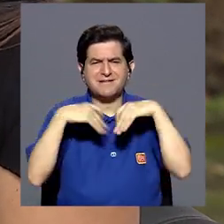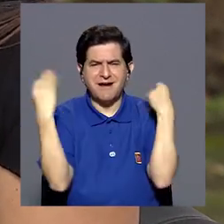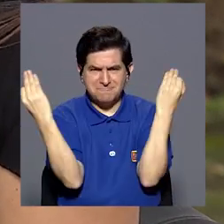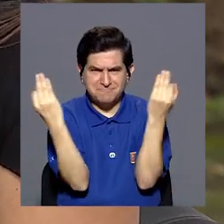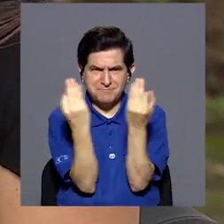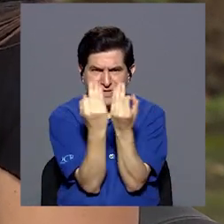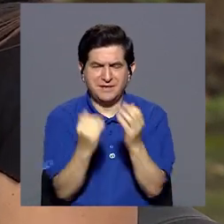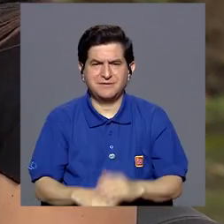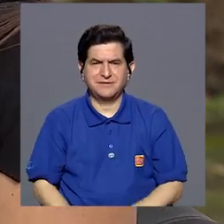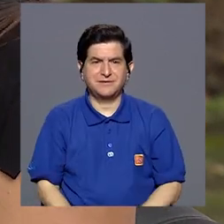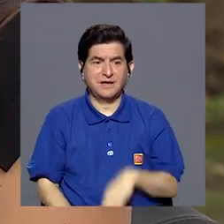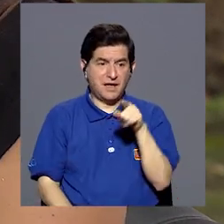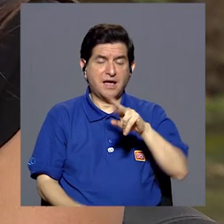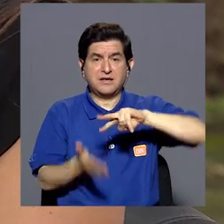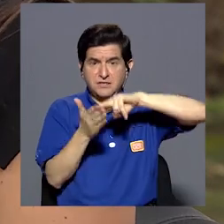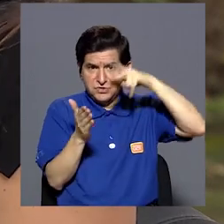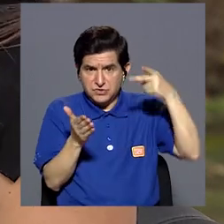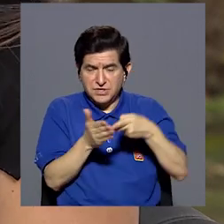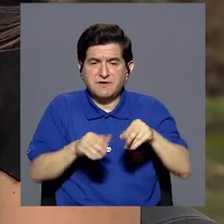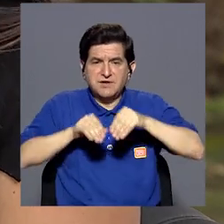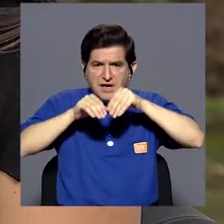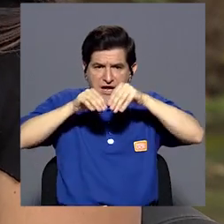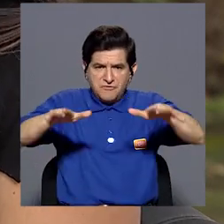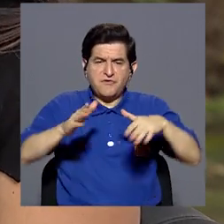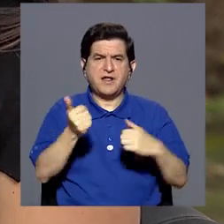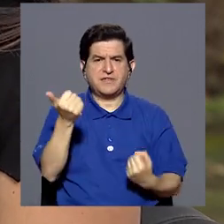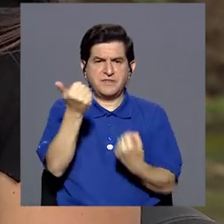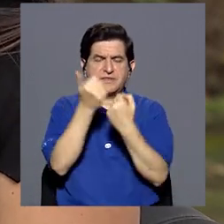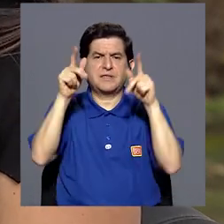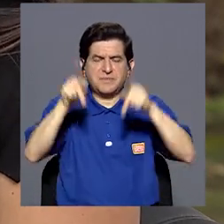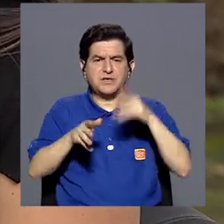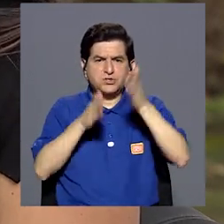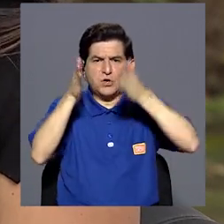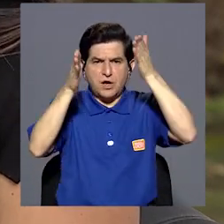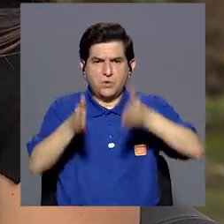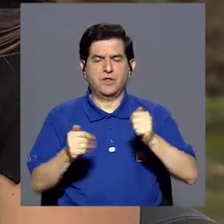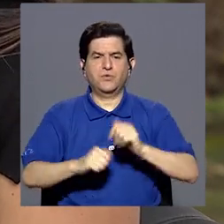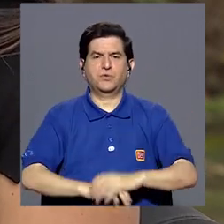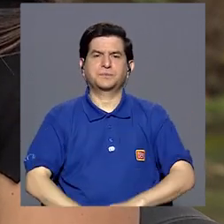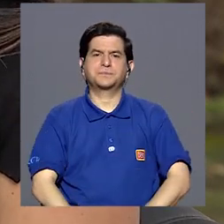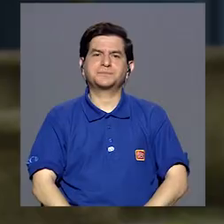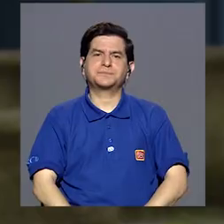familiares que generen redes de apoyo para la persona cuidadora.